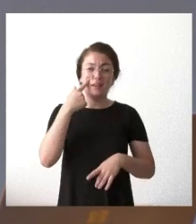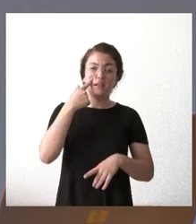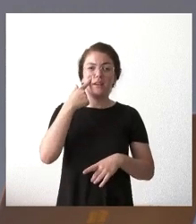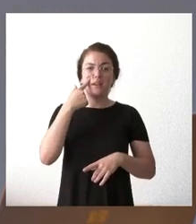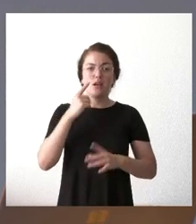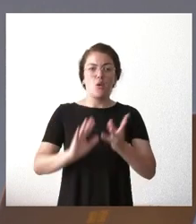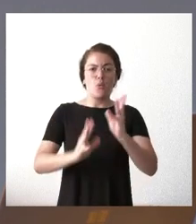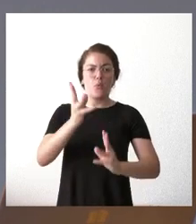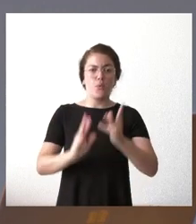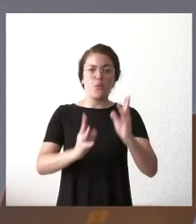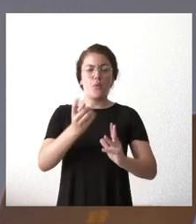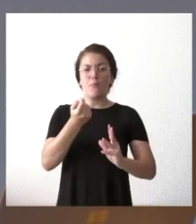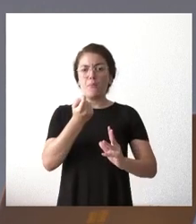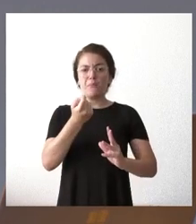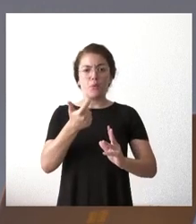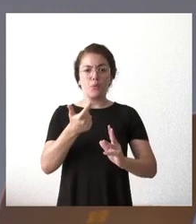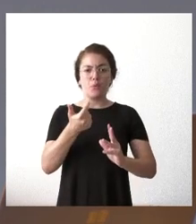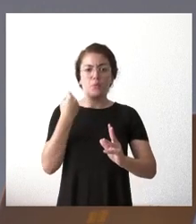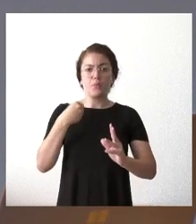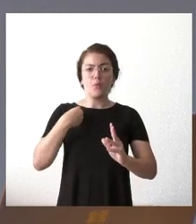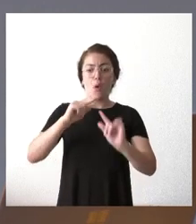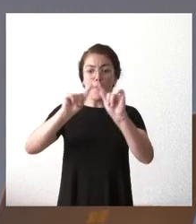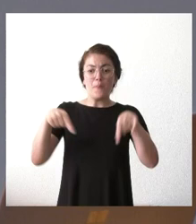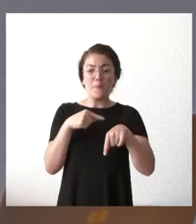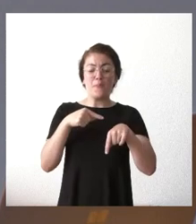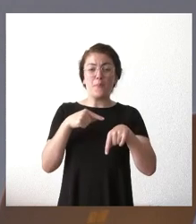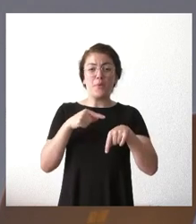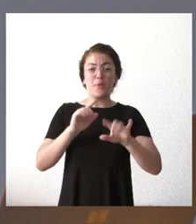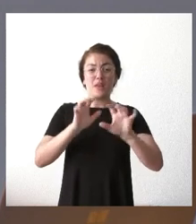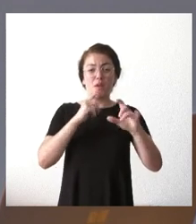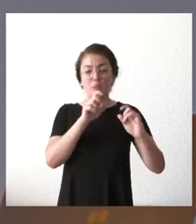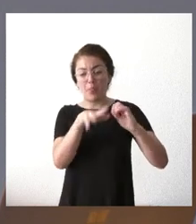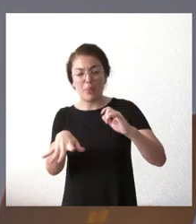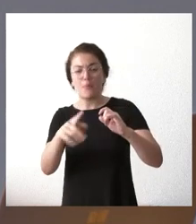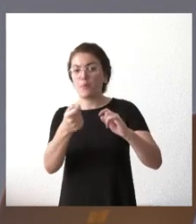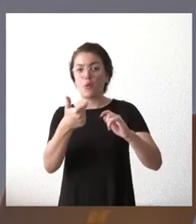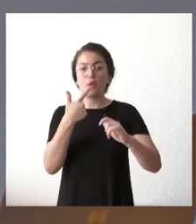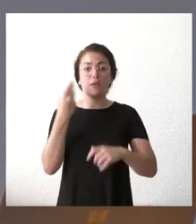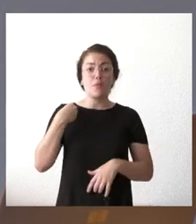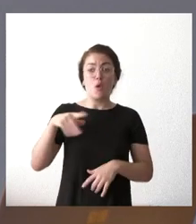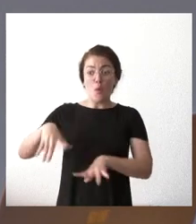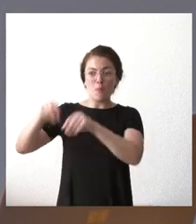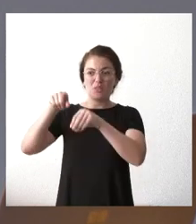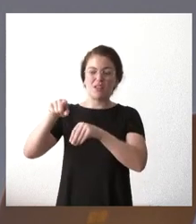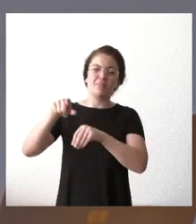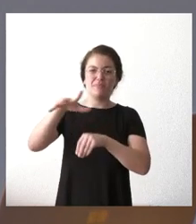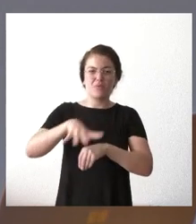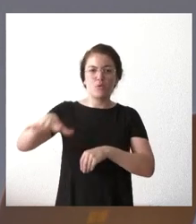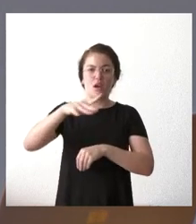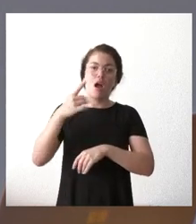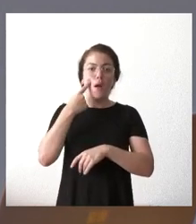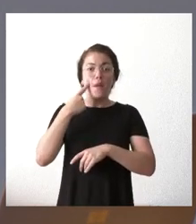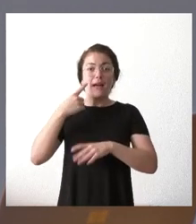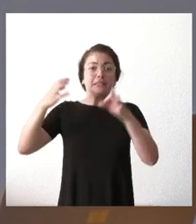entrar prácticamente muy poco en la provincia de León, y el de Barjas se sigue estabilizando, que quiere decir asegurar el perímetro. Un incendio,